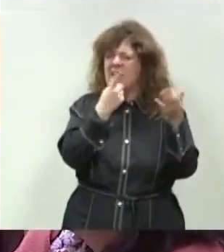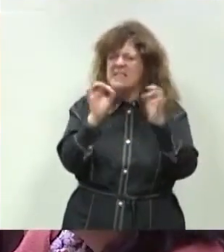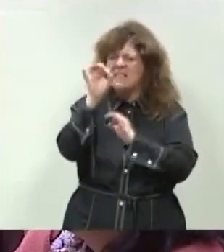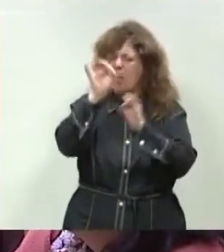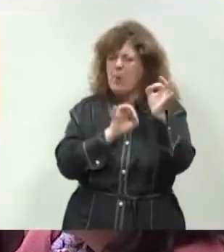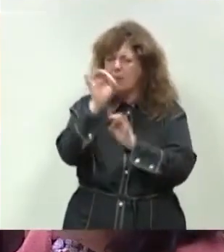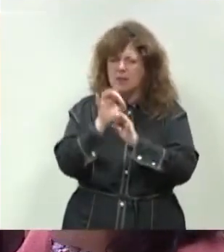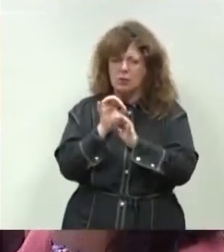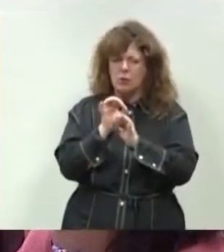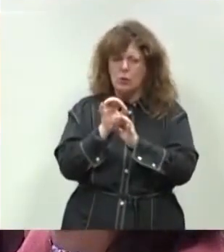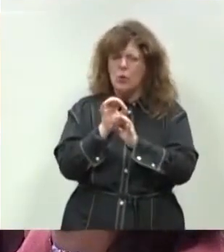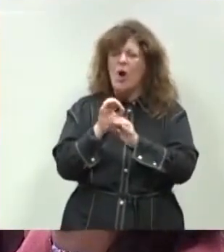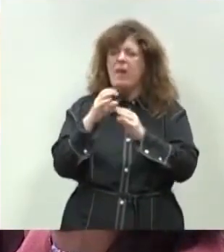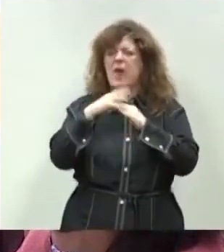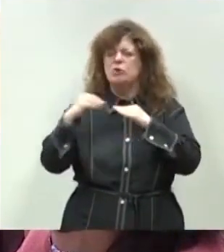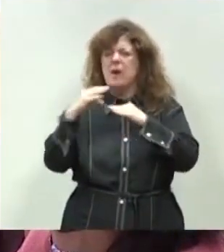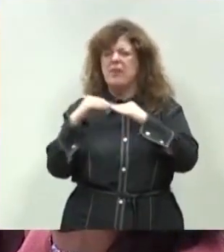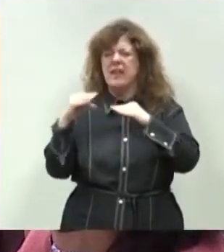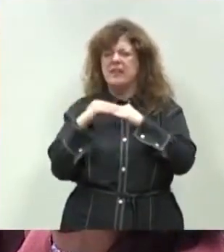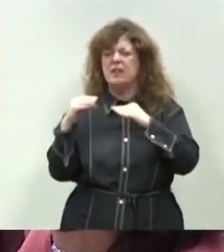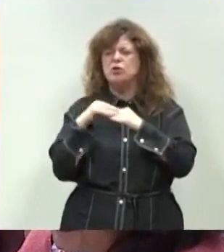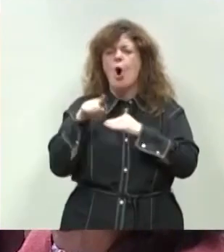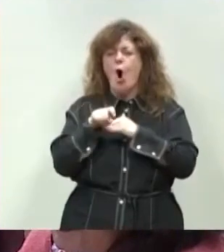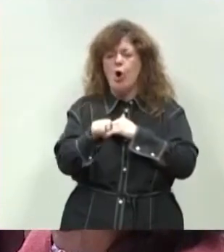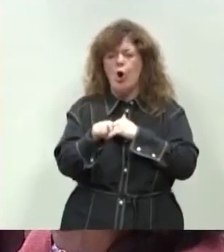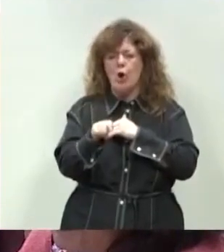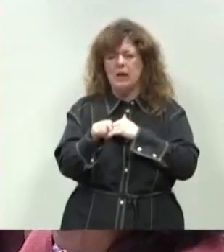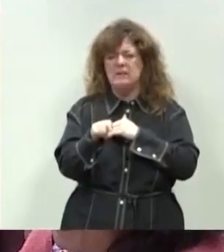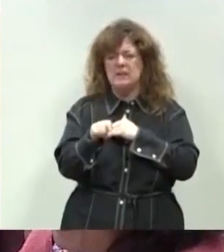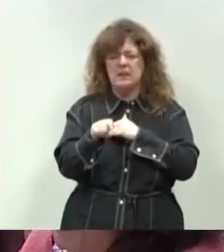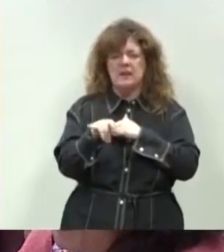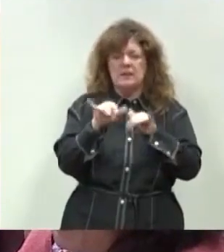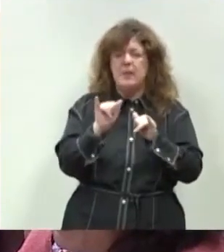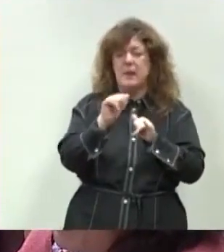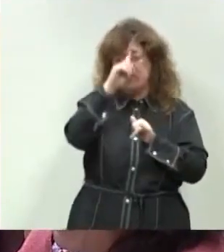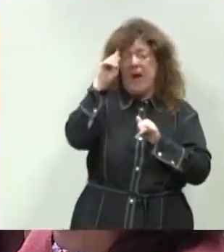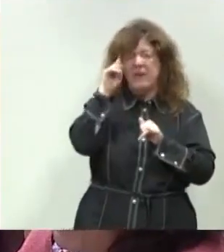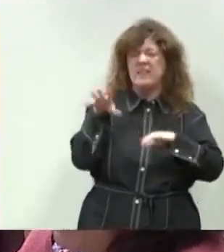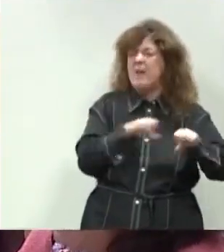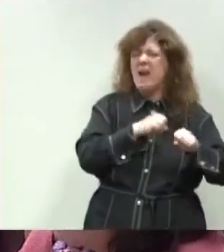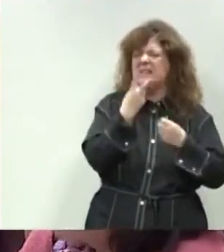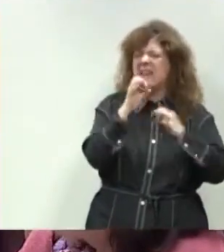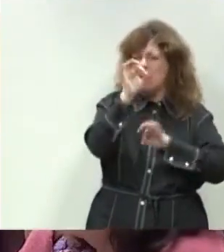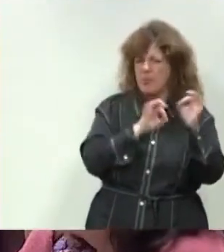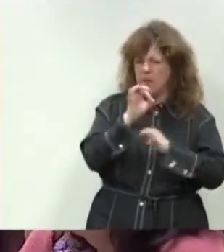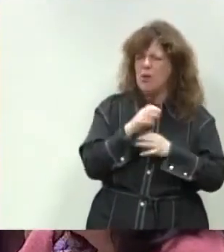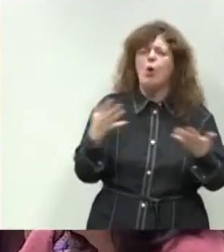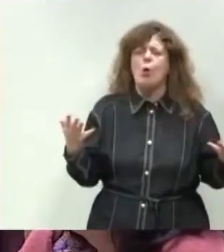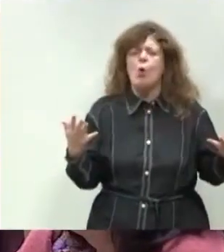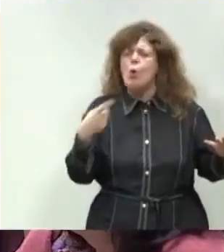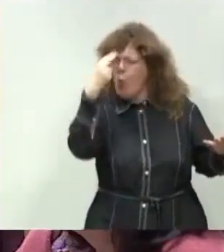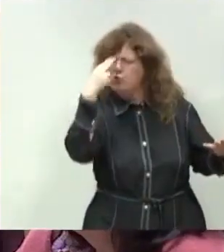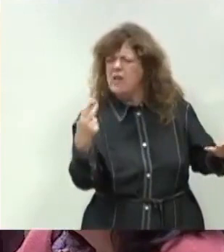% de los pacientes, de ellos son oncológicos, sin hablar de las CARTI, donde Madrid también lleva el 30%. Entonces, usted que tanto